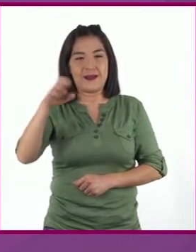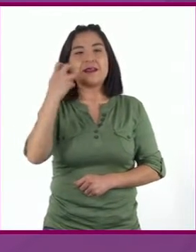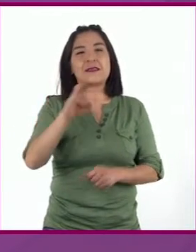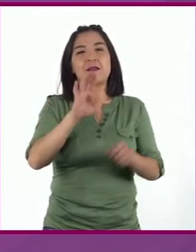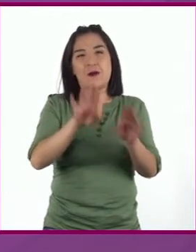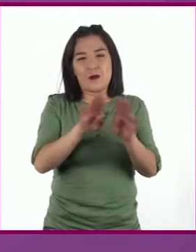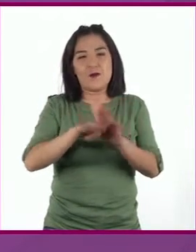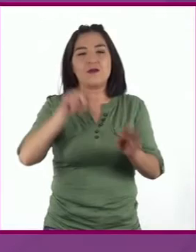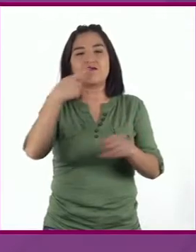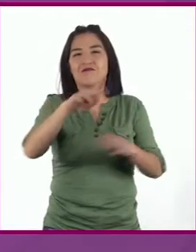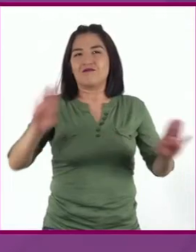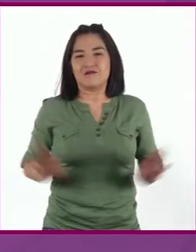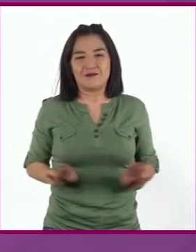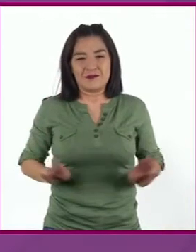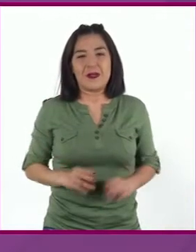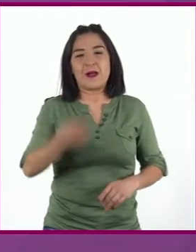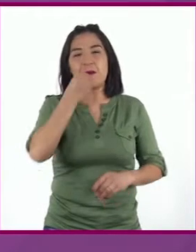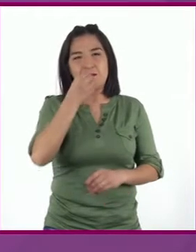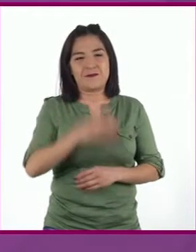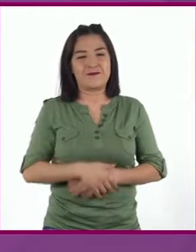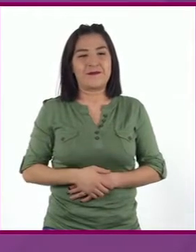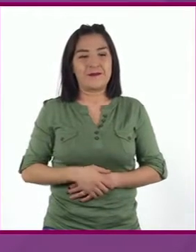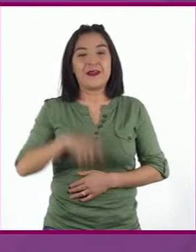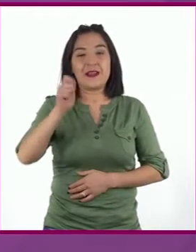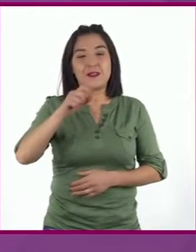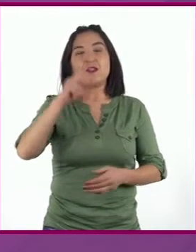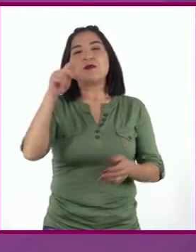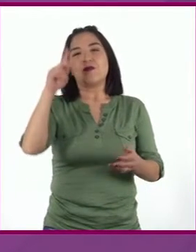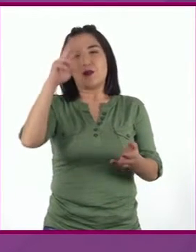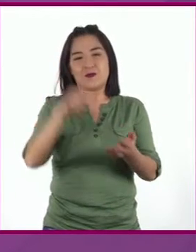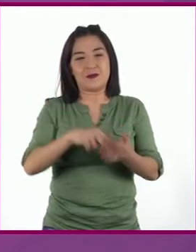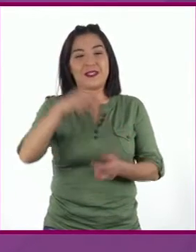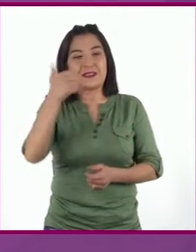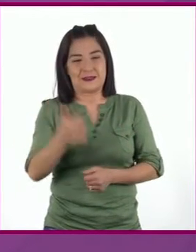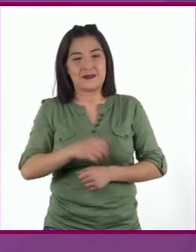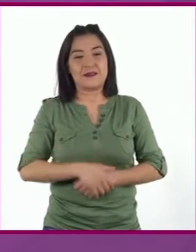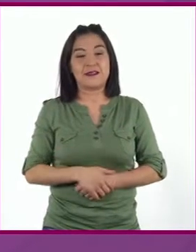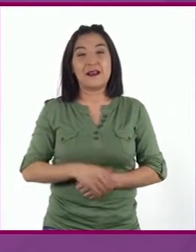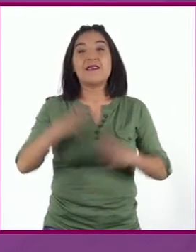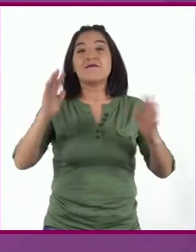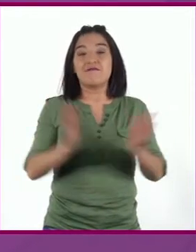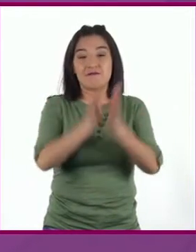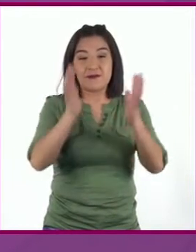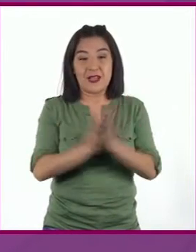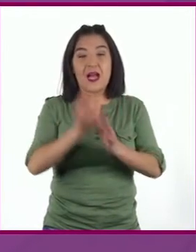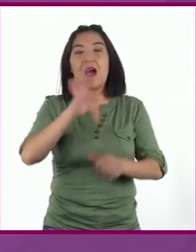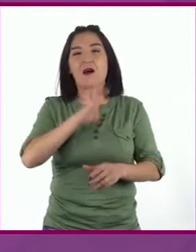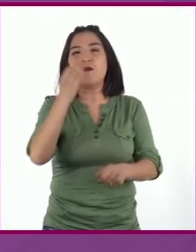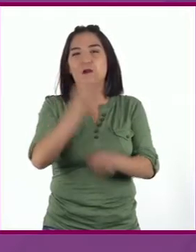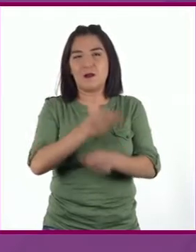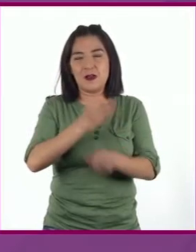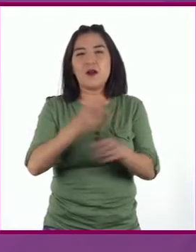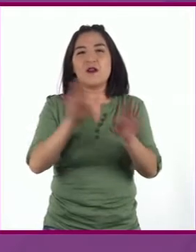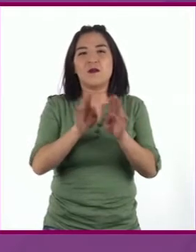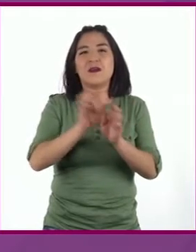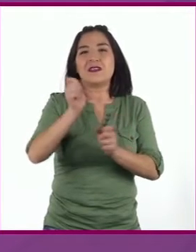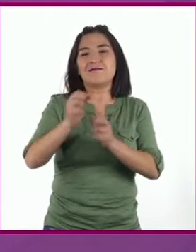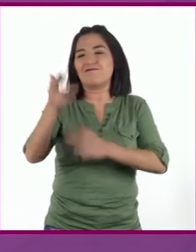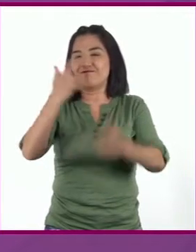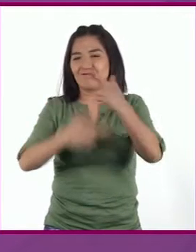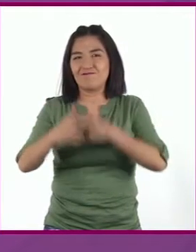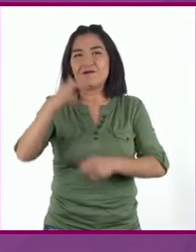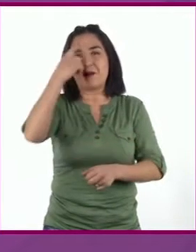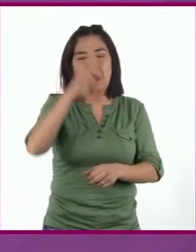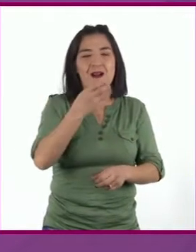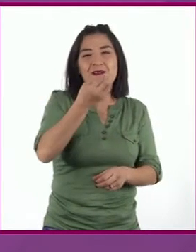pastizales. Estos insectos estercoleros la subfamilia que participan activamente en el reciclaje de nutrientes